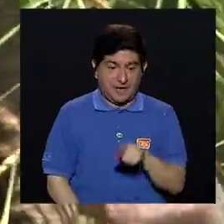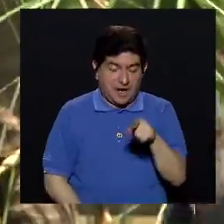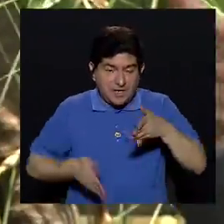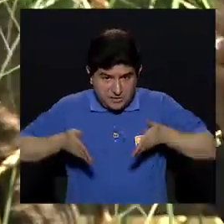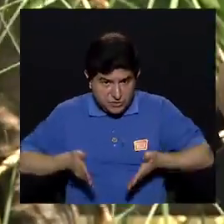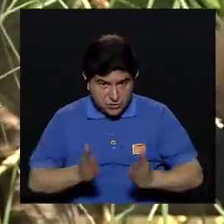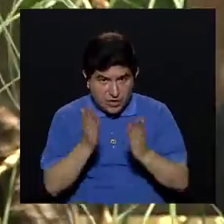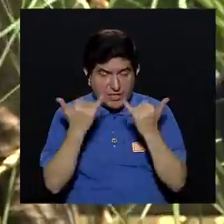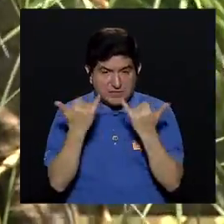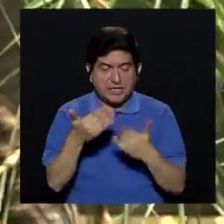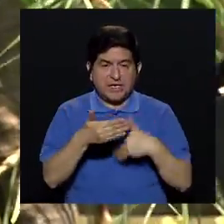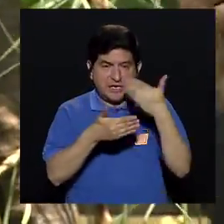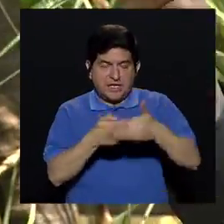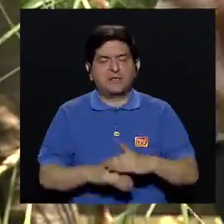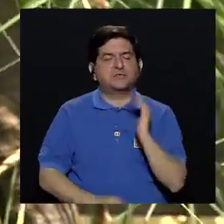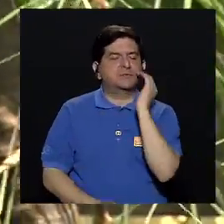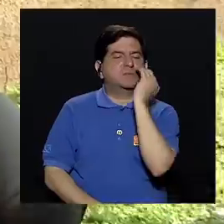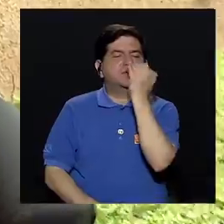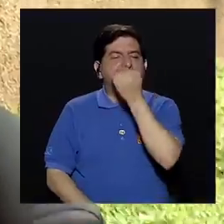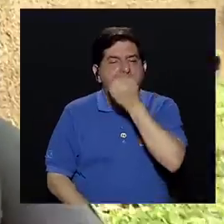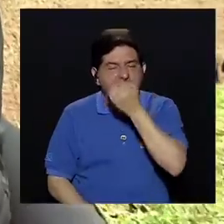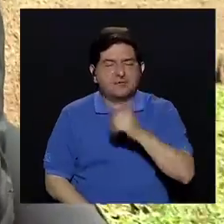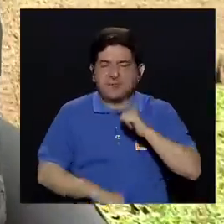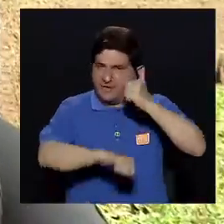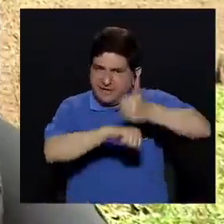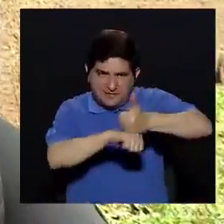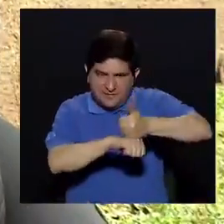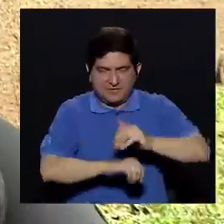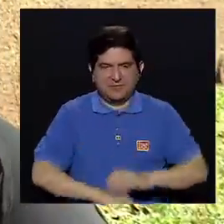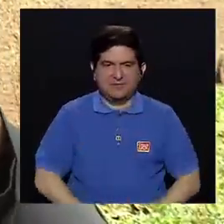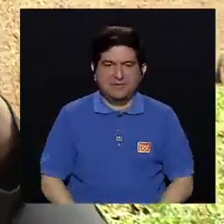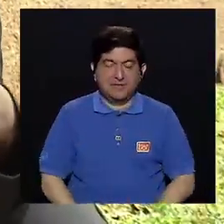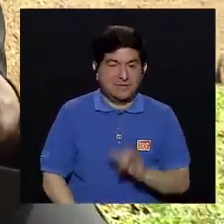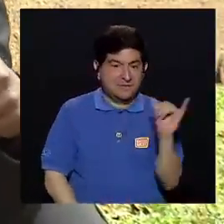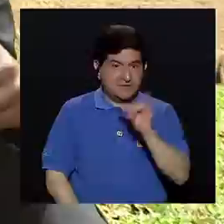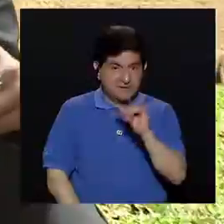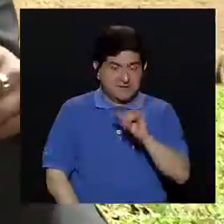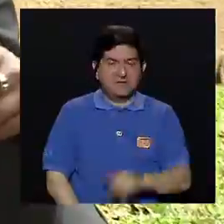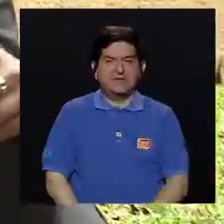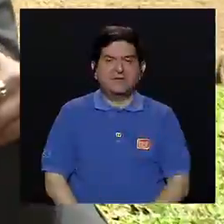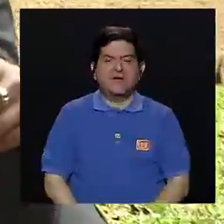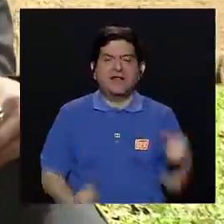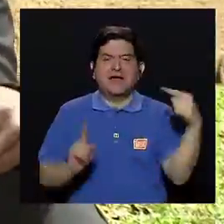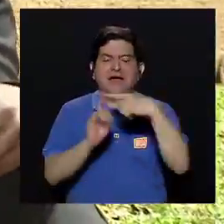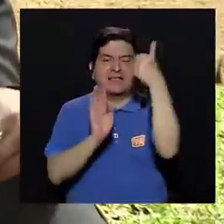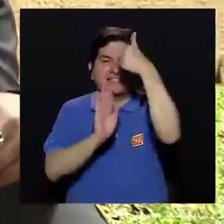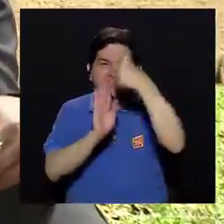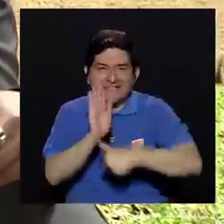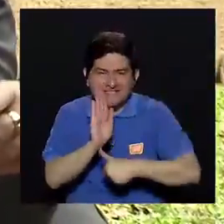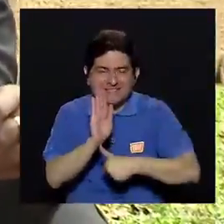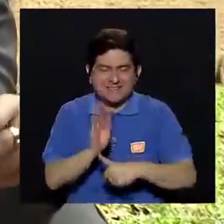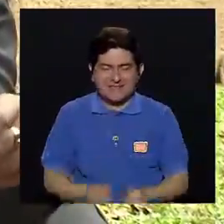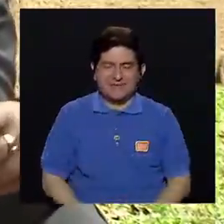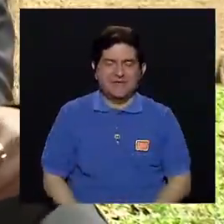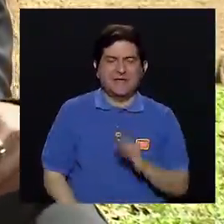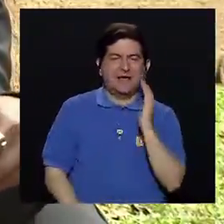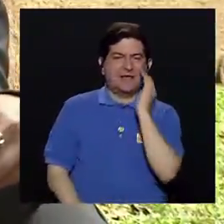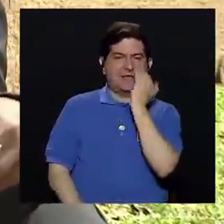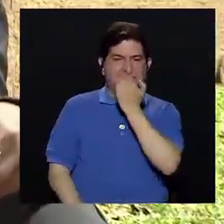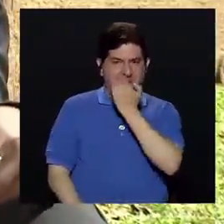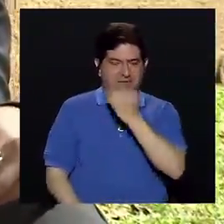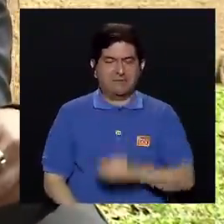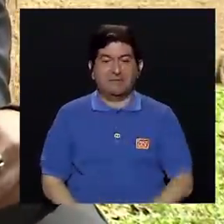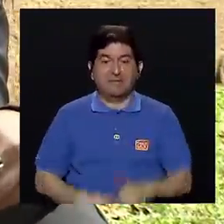cuando nace y luego ya se le pone la plaquita para el cielo de la boca y para lo que es de aquí a la cirugía de lo que es la plastía de paladar